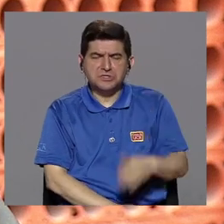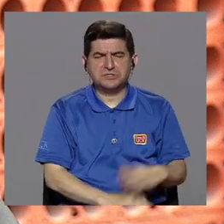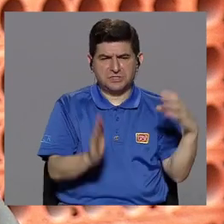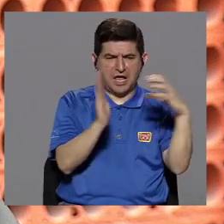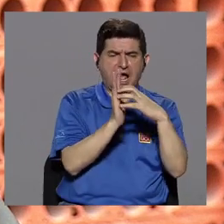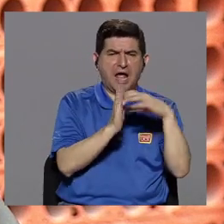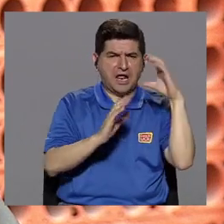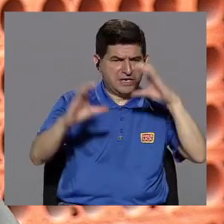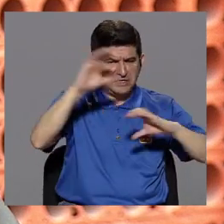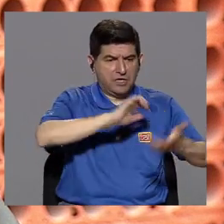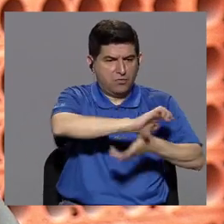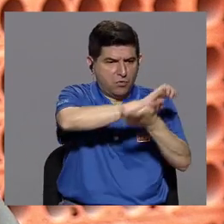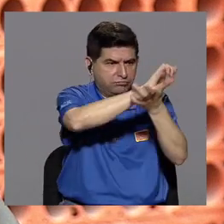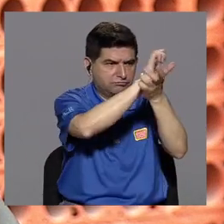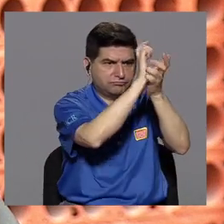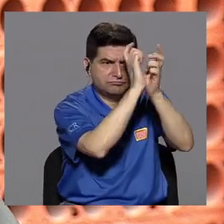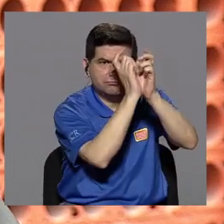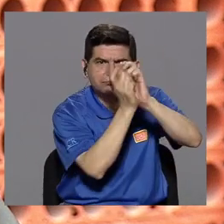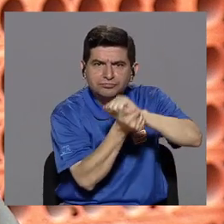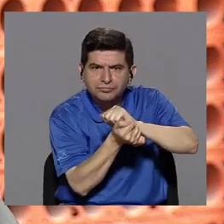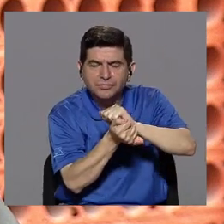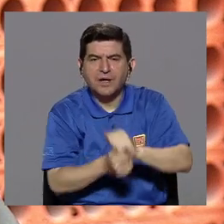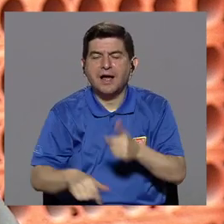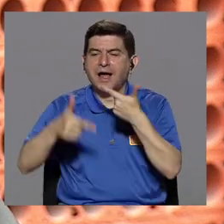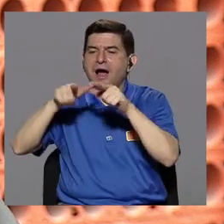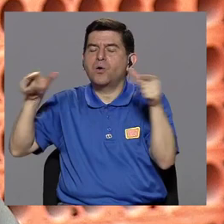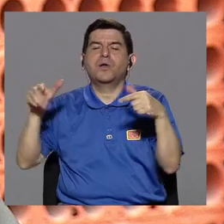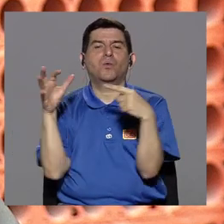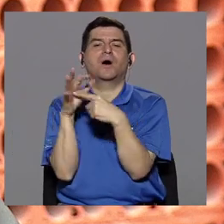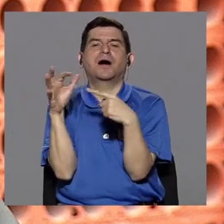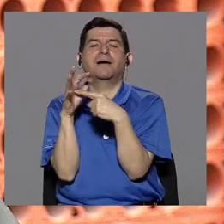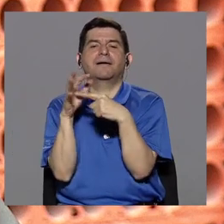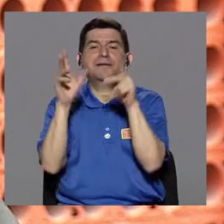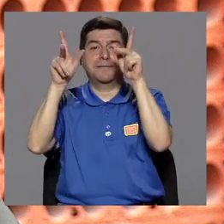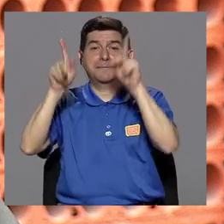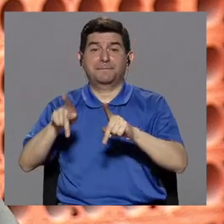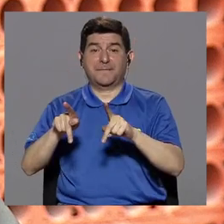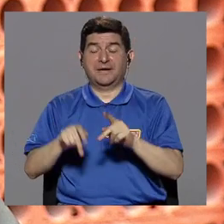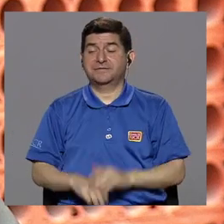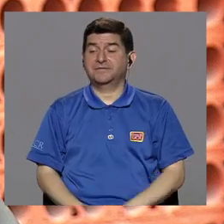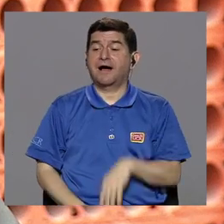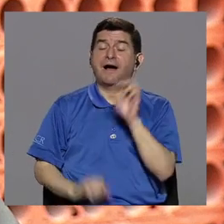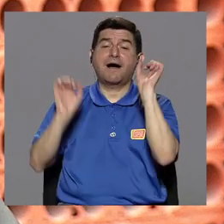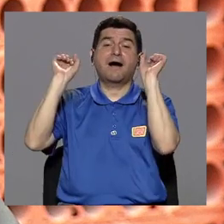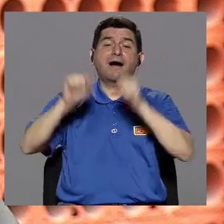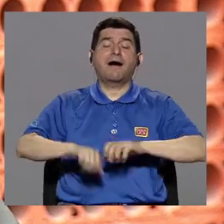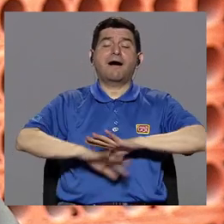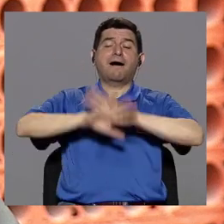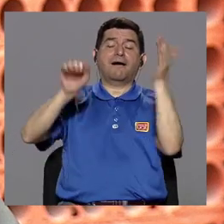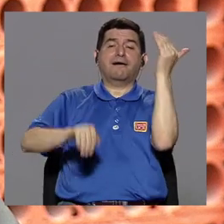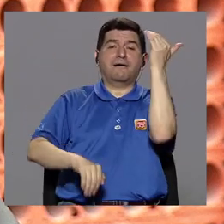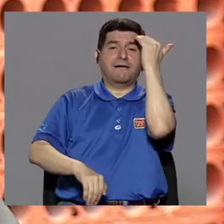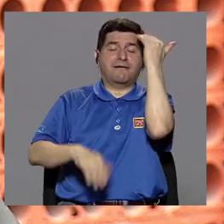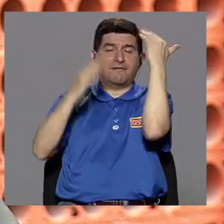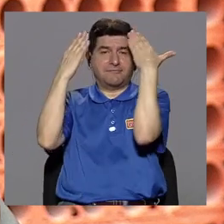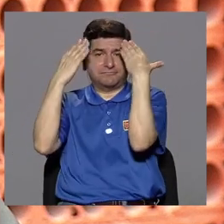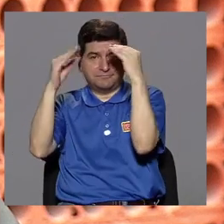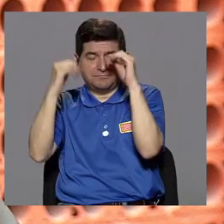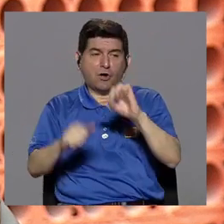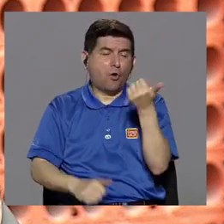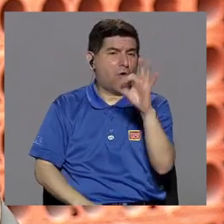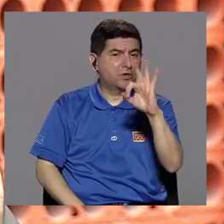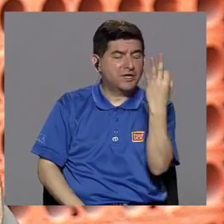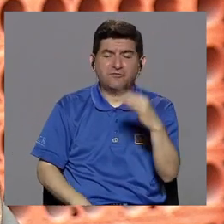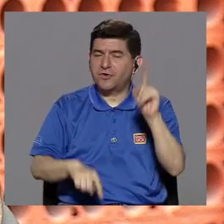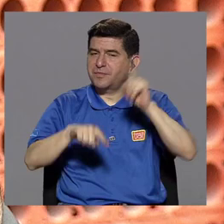un artículo científico a un lenguaje popular para que la gente pueda tener claro esa información que de